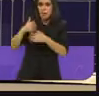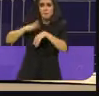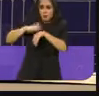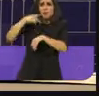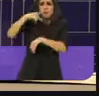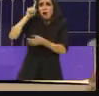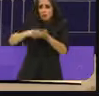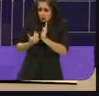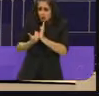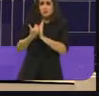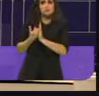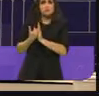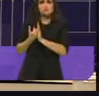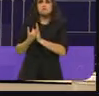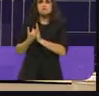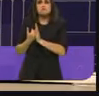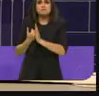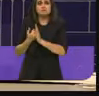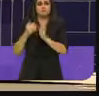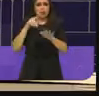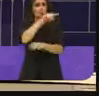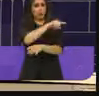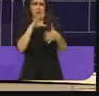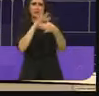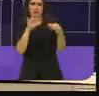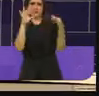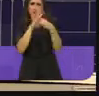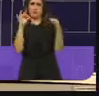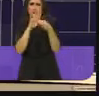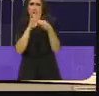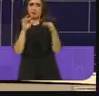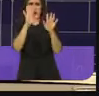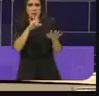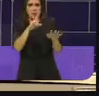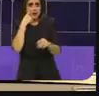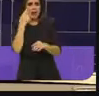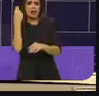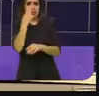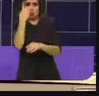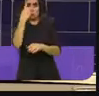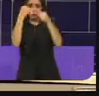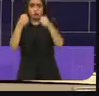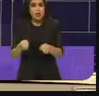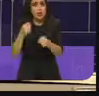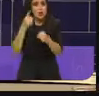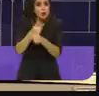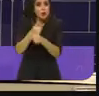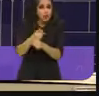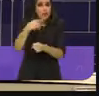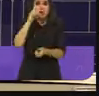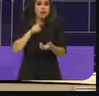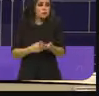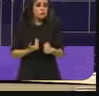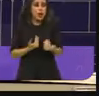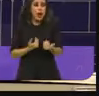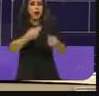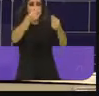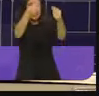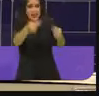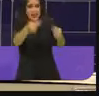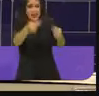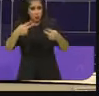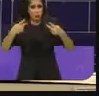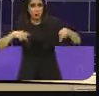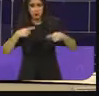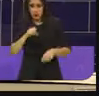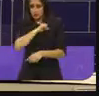te voy a decir porque hablan mucho de la región, pero una de las condiciones es tener seguridad y mira, extorsionados los habitantes